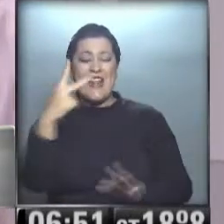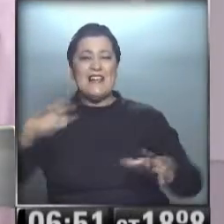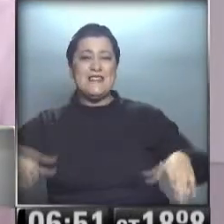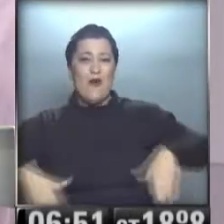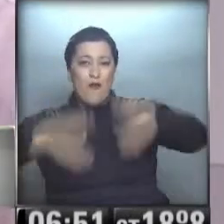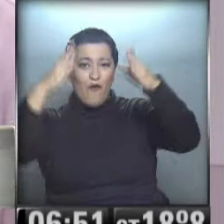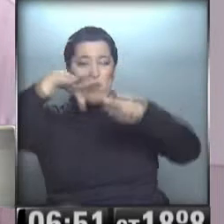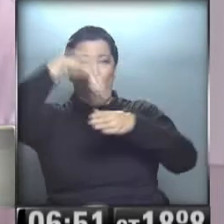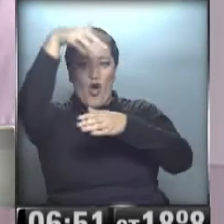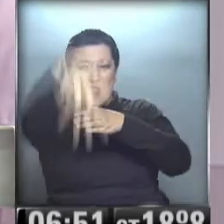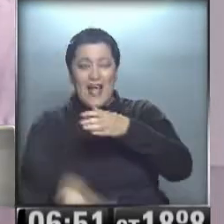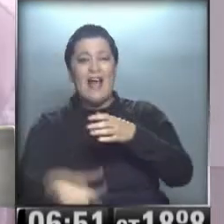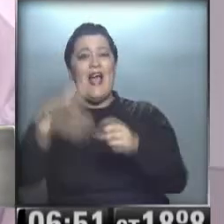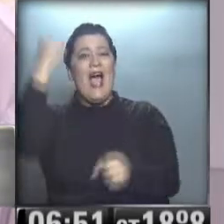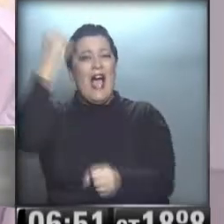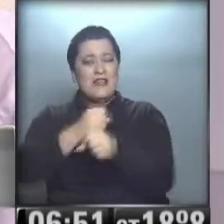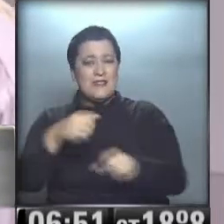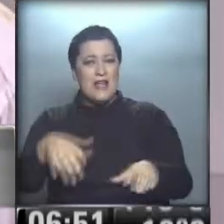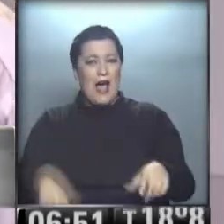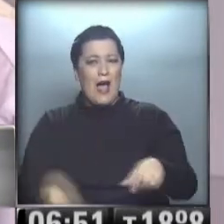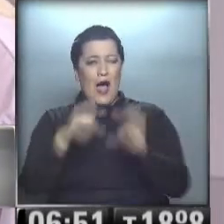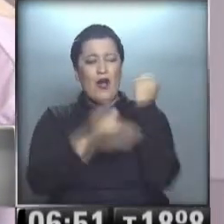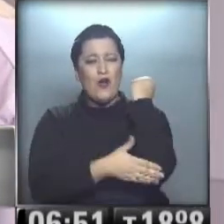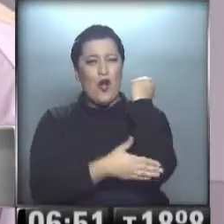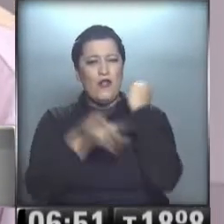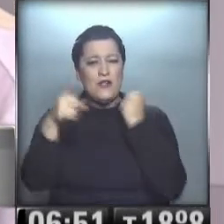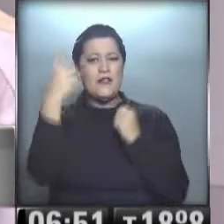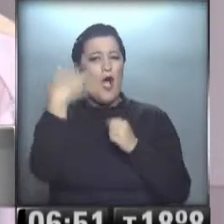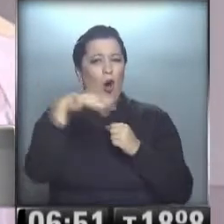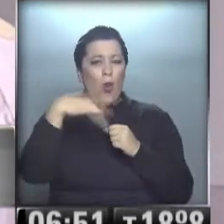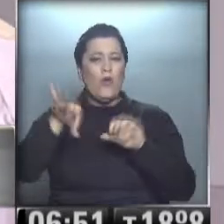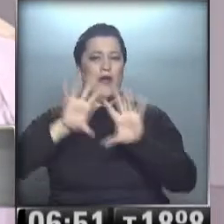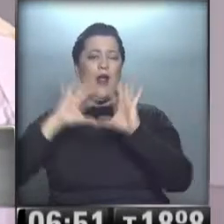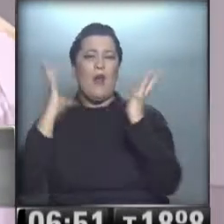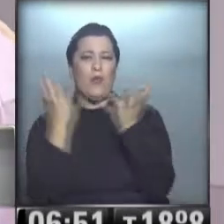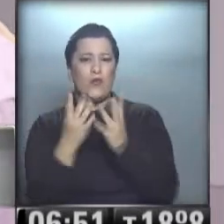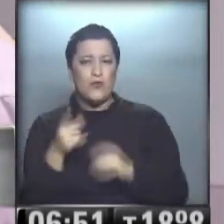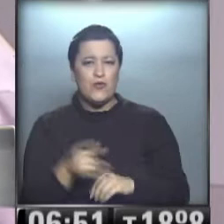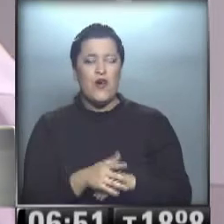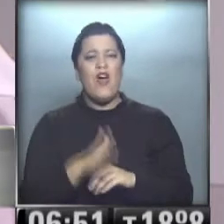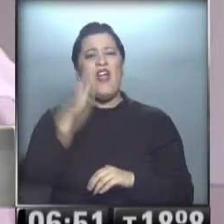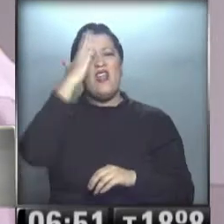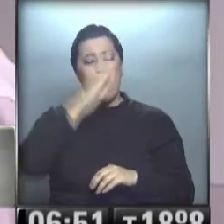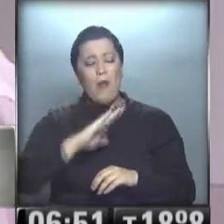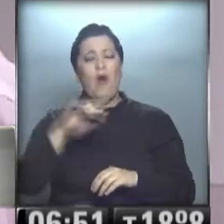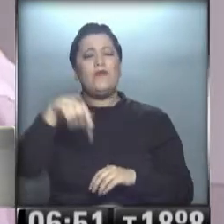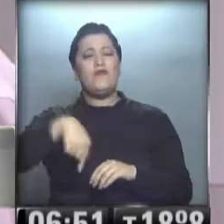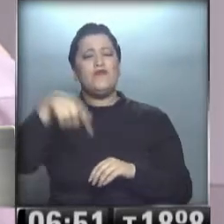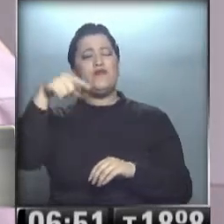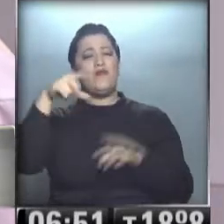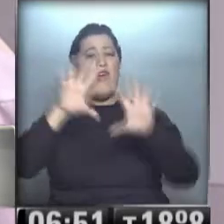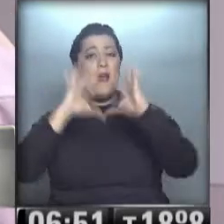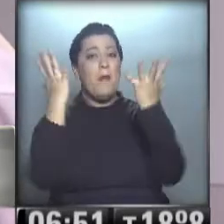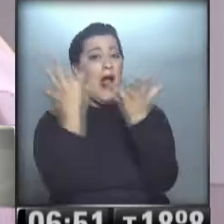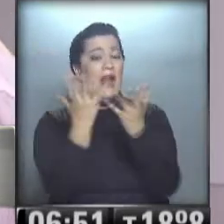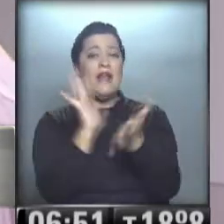me llegan hasta la rodilla y una flor que es única en el mundo. Después me fui del planeta a